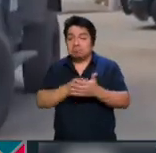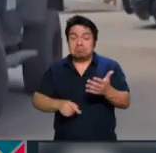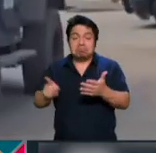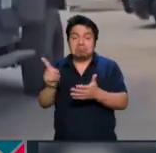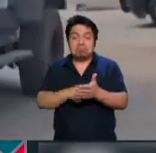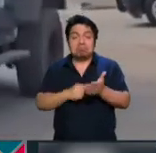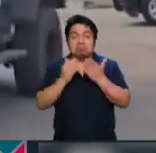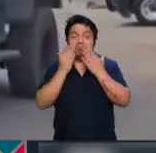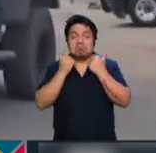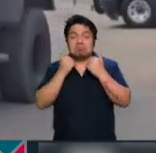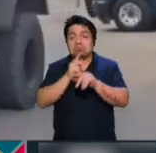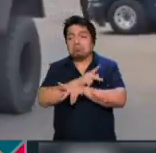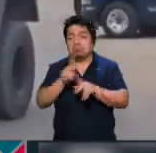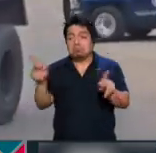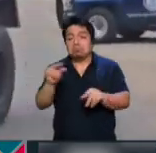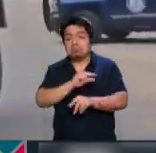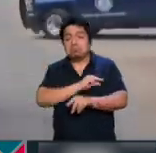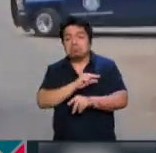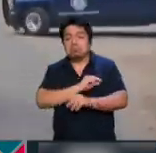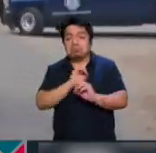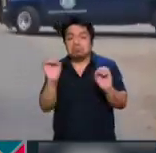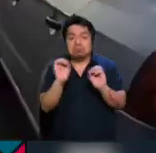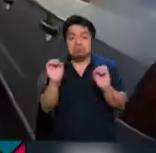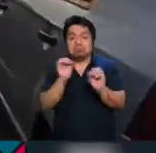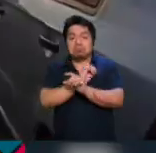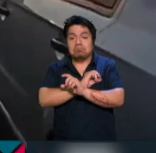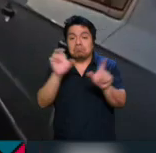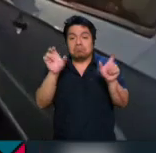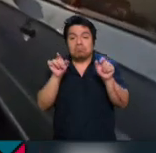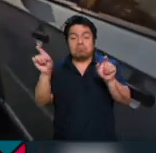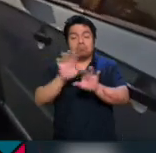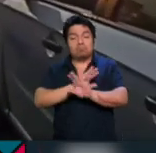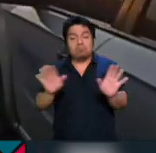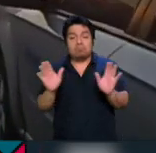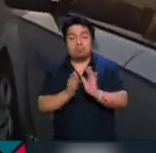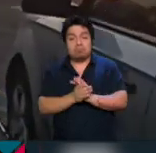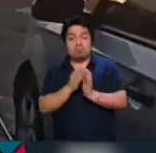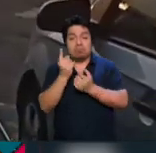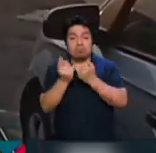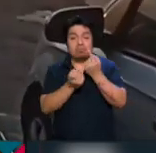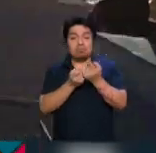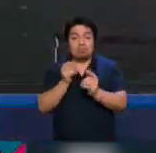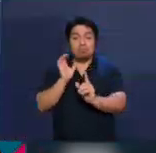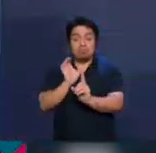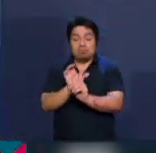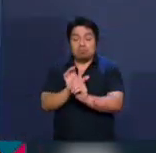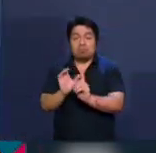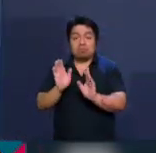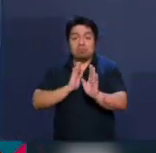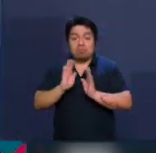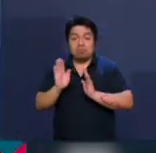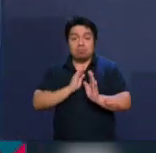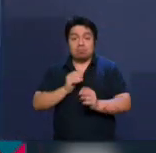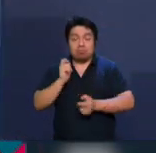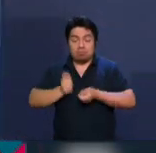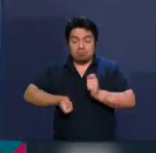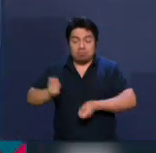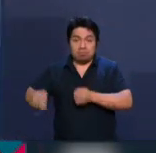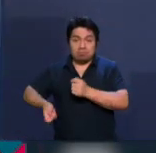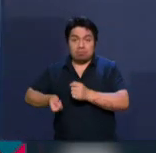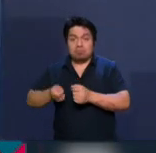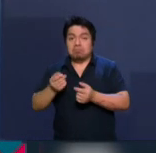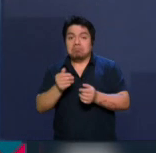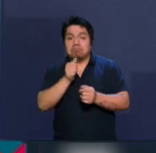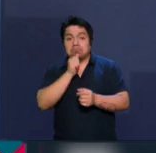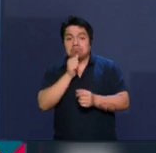celebración pública ni privada, se hará un grito protocolario en Palacio de Gobierno, con presencia de escolta, banda de guerra, con el gabinete y